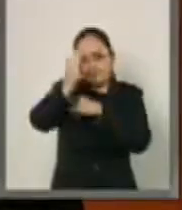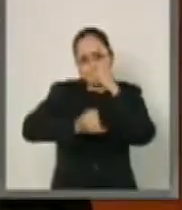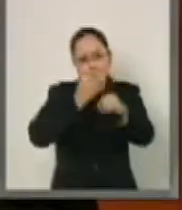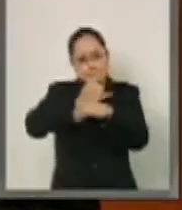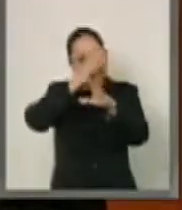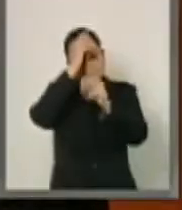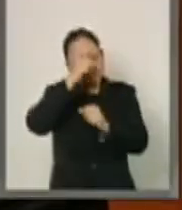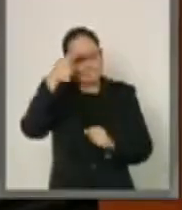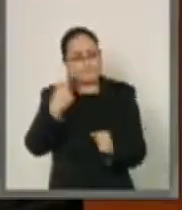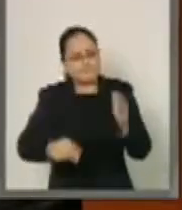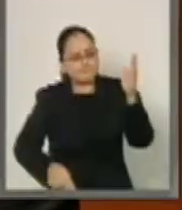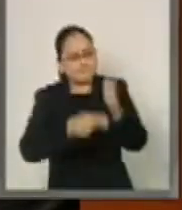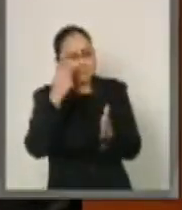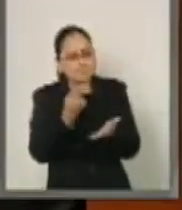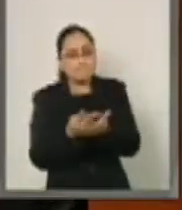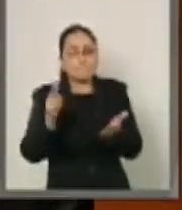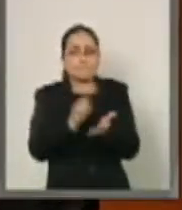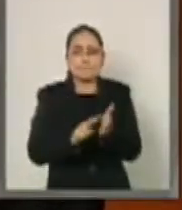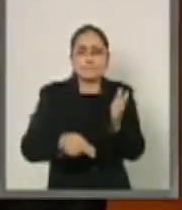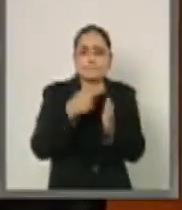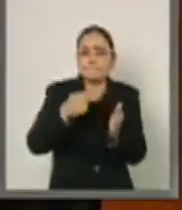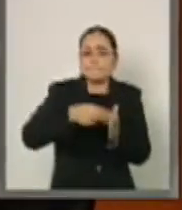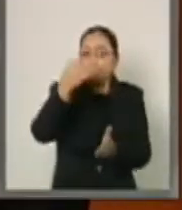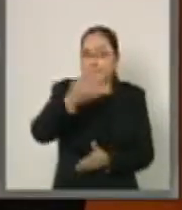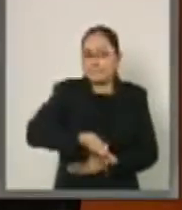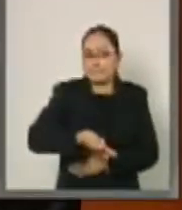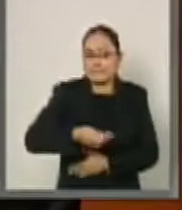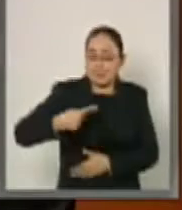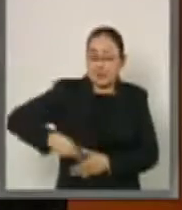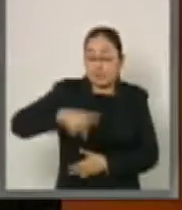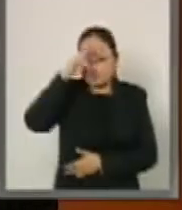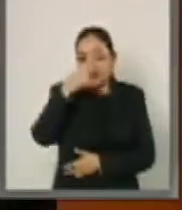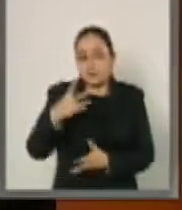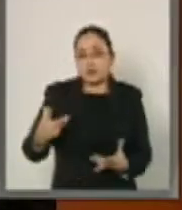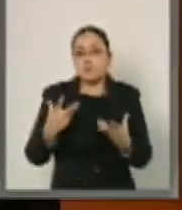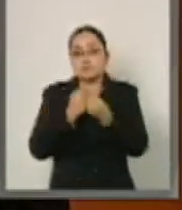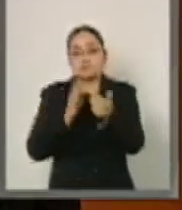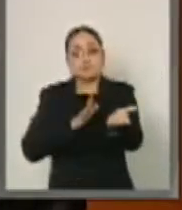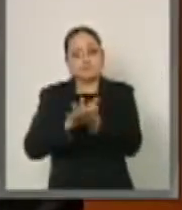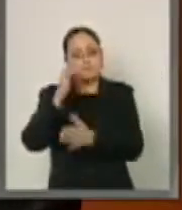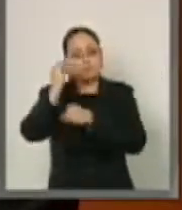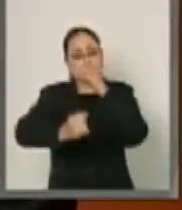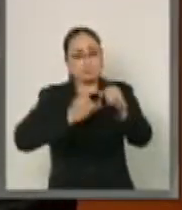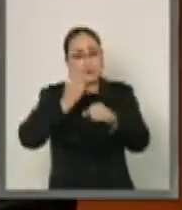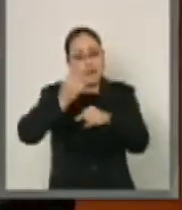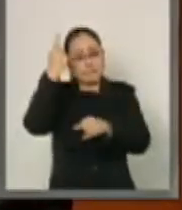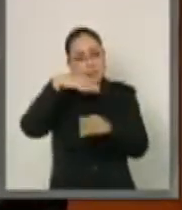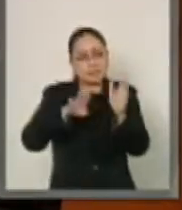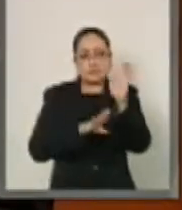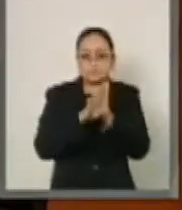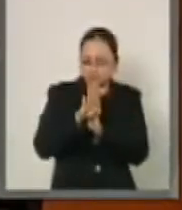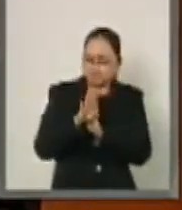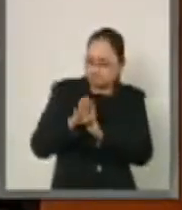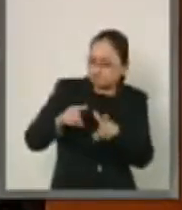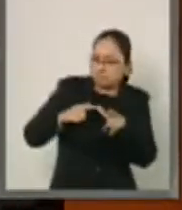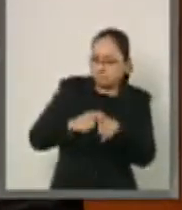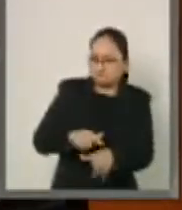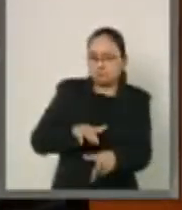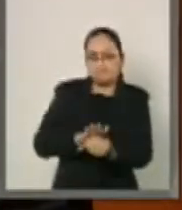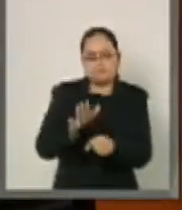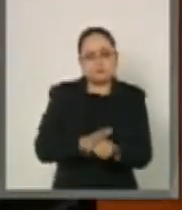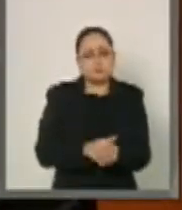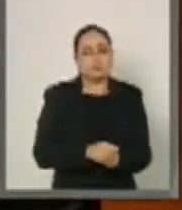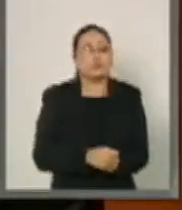nuestro país refrenda su compromiso con la cooperación internacional para el desarrollo, un concepto integral